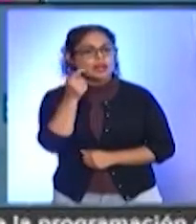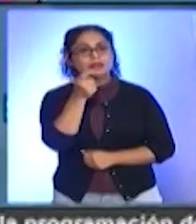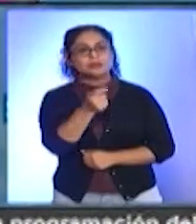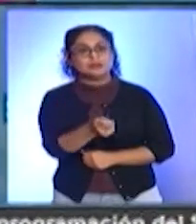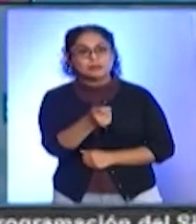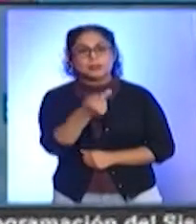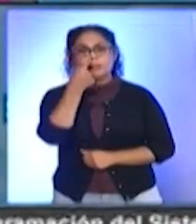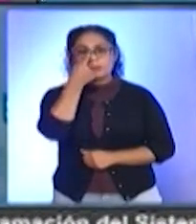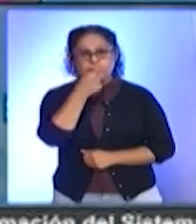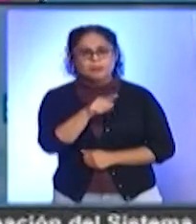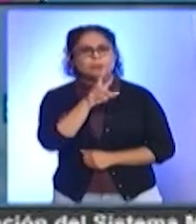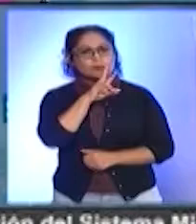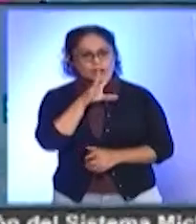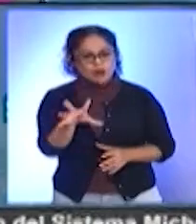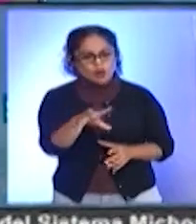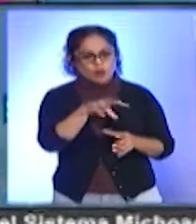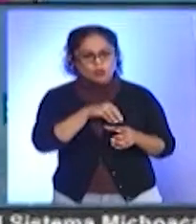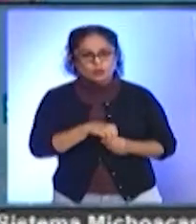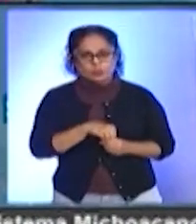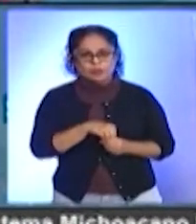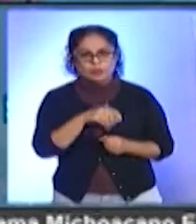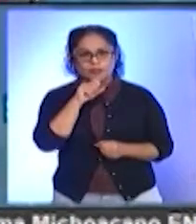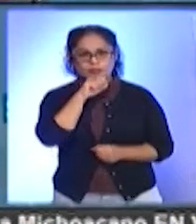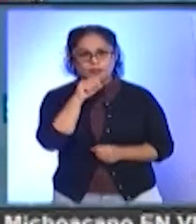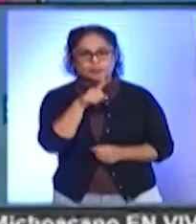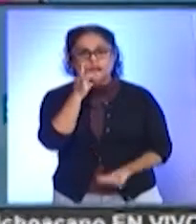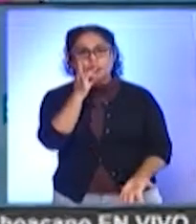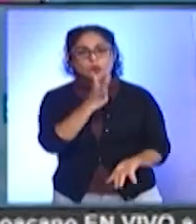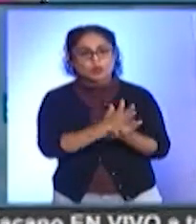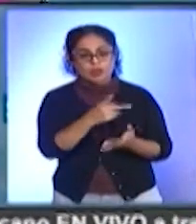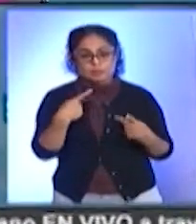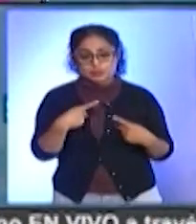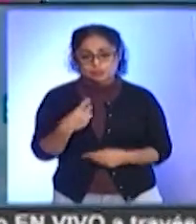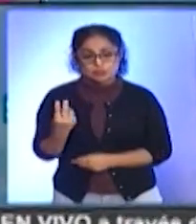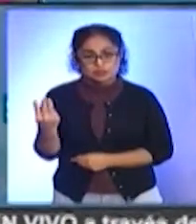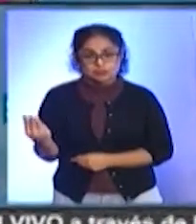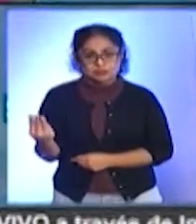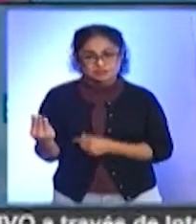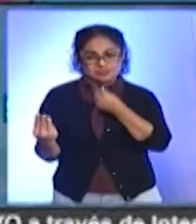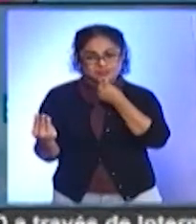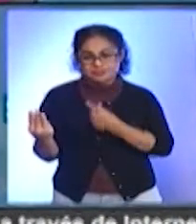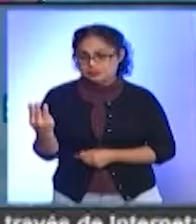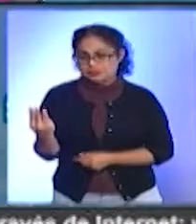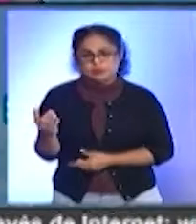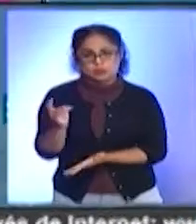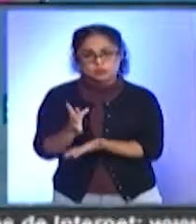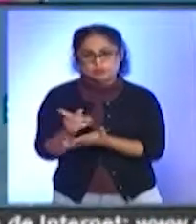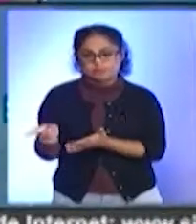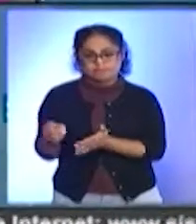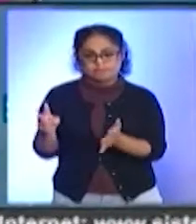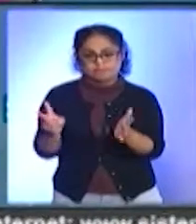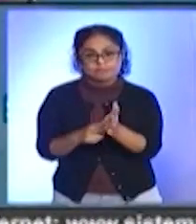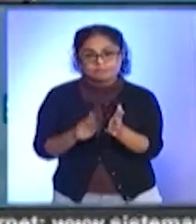sean incluidas y para los efectos de que únicamente a estas tres personas sean valoradas